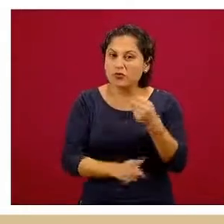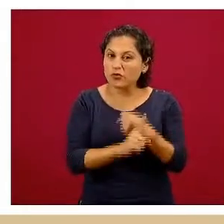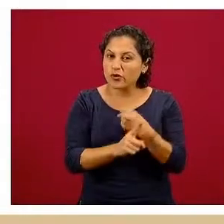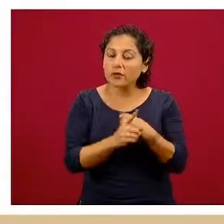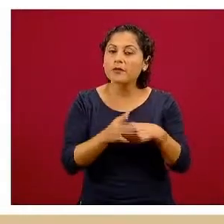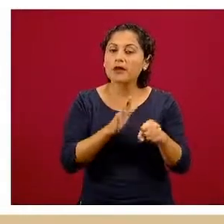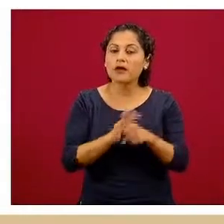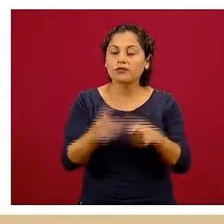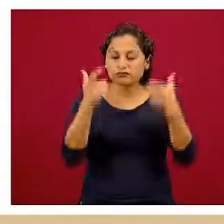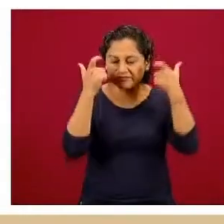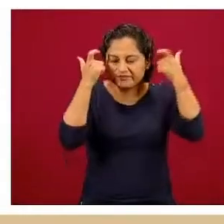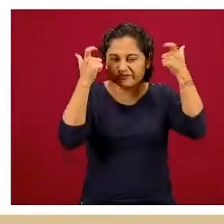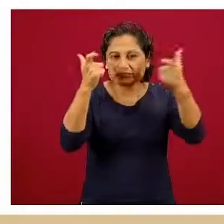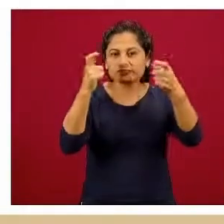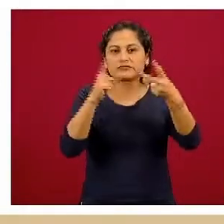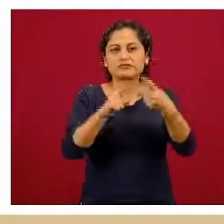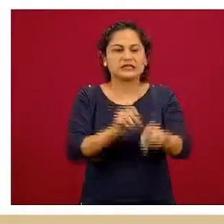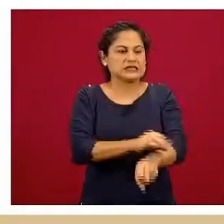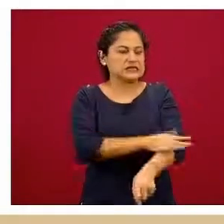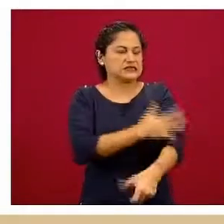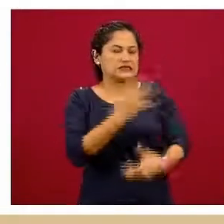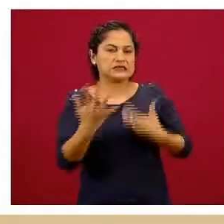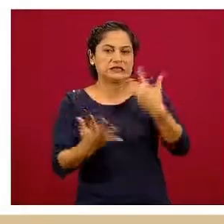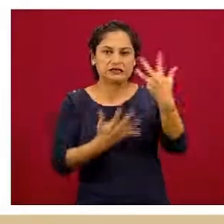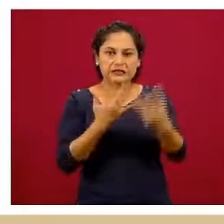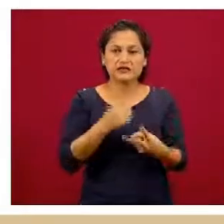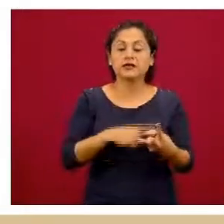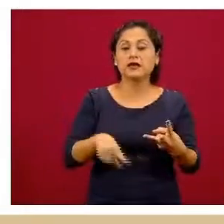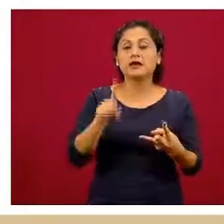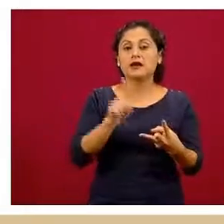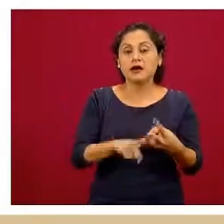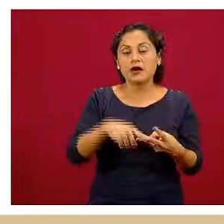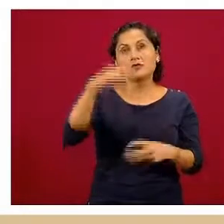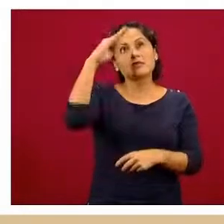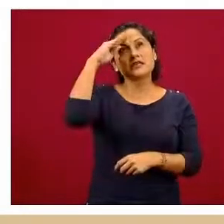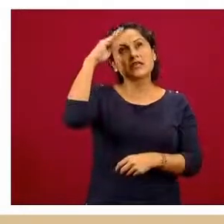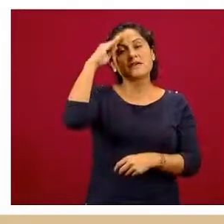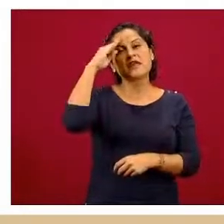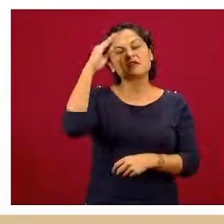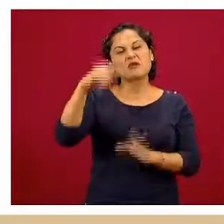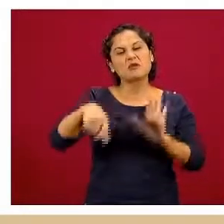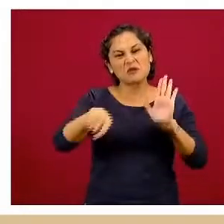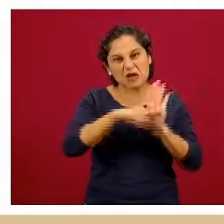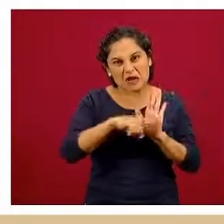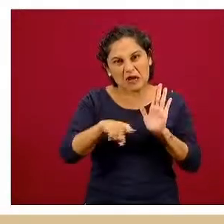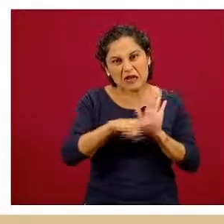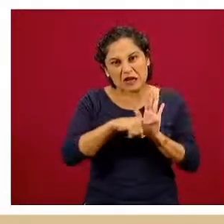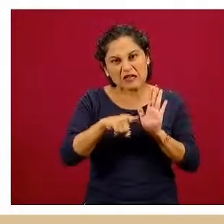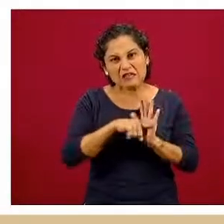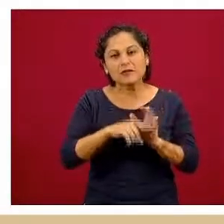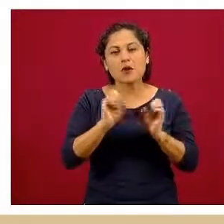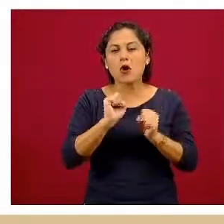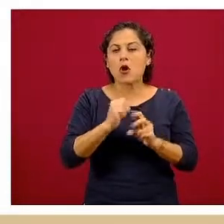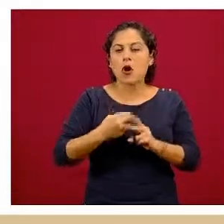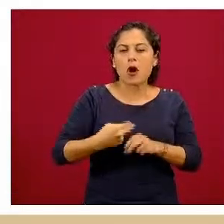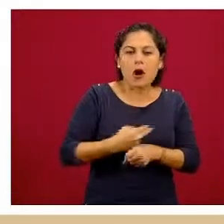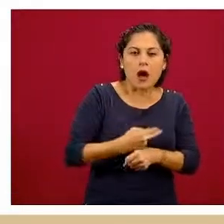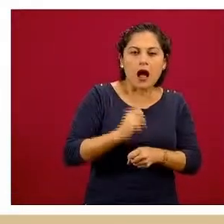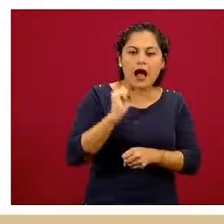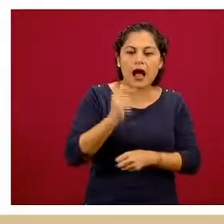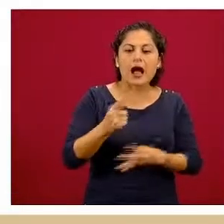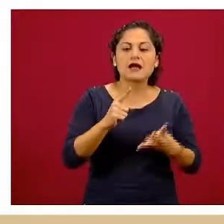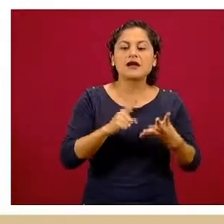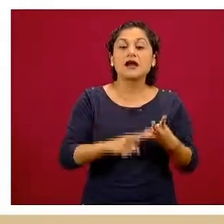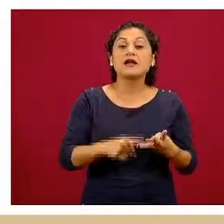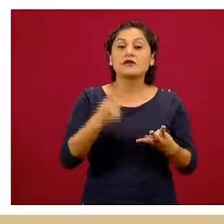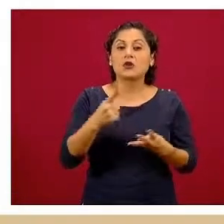problemas con las emociones, pensamientos o daño autoinfligido, crisis, violencia y sustancias. Una